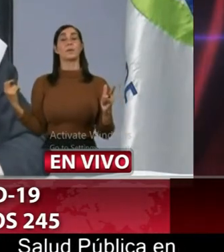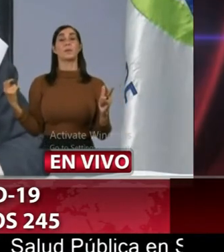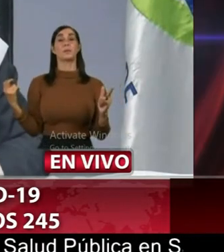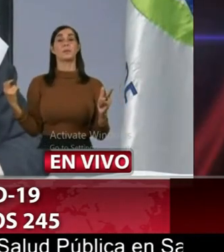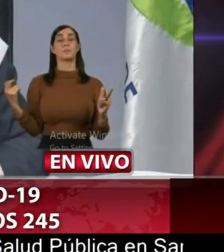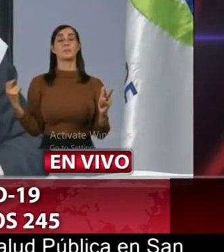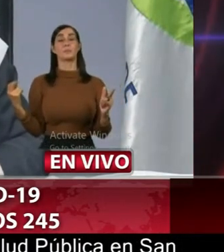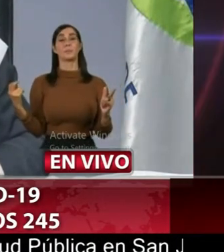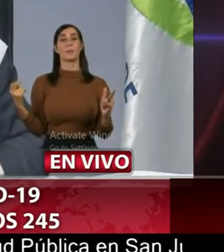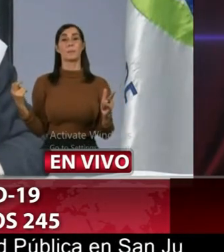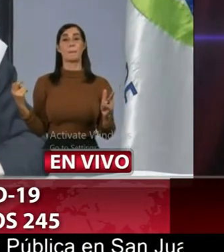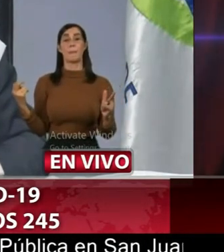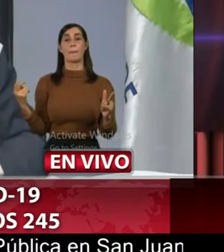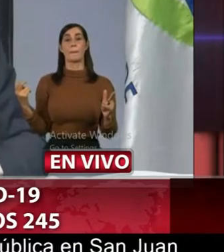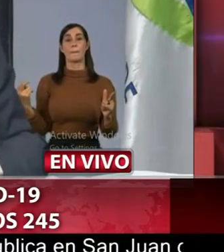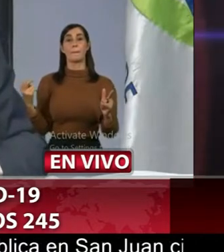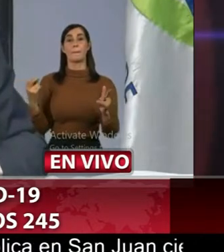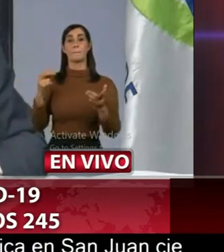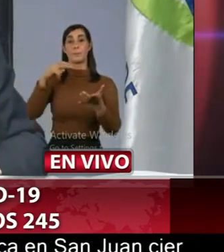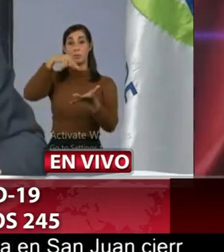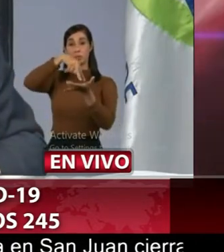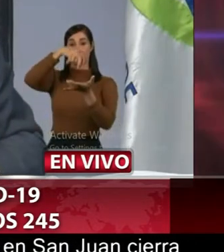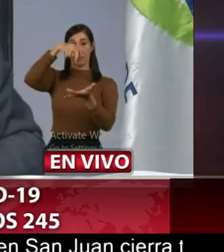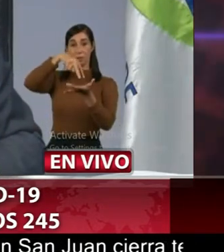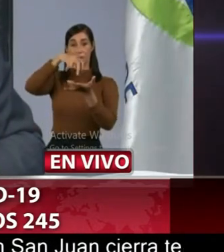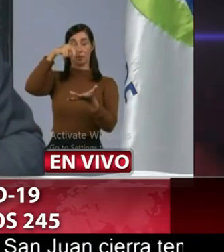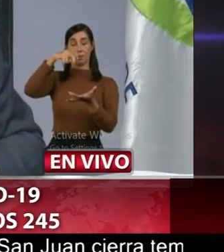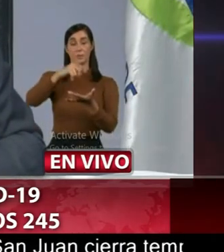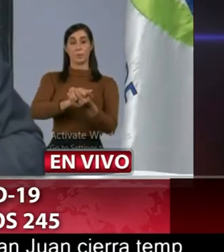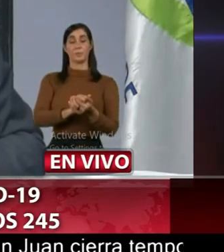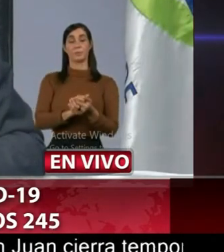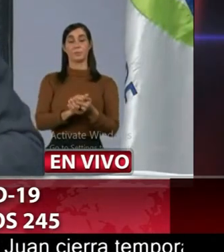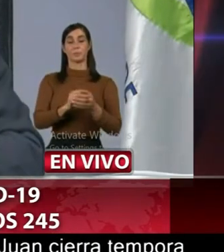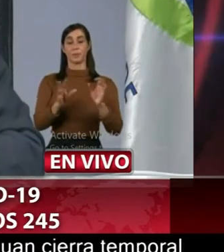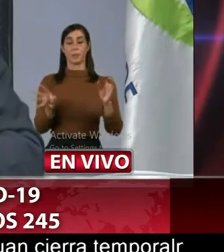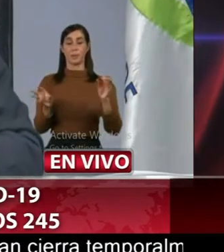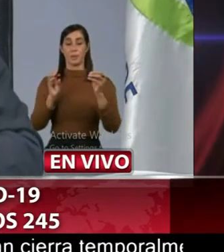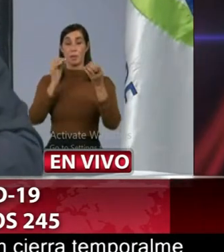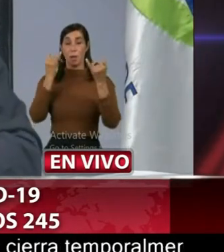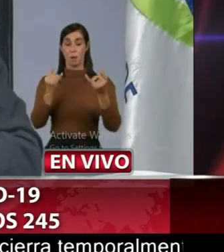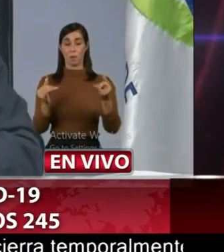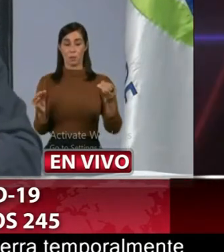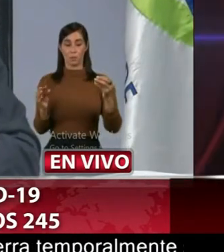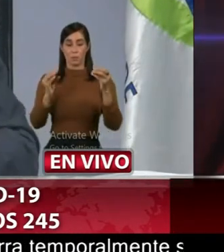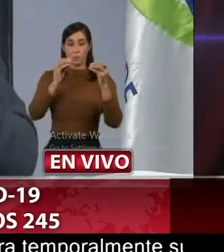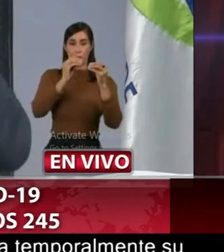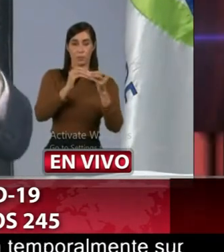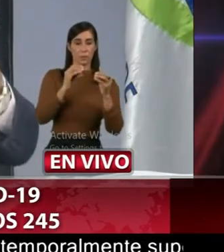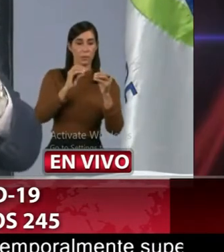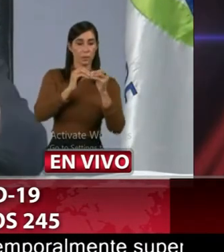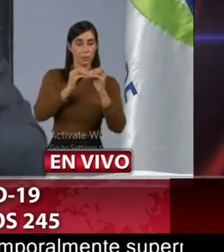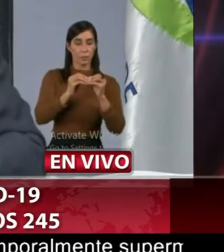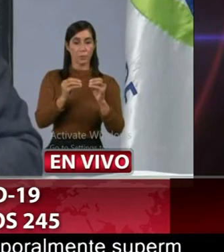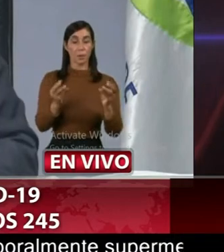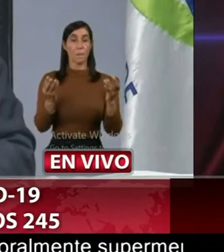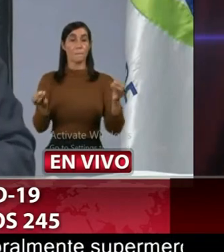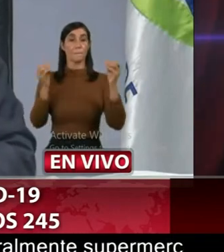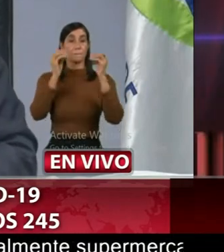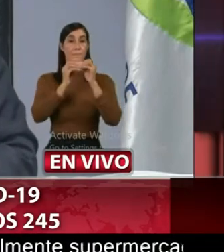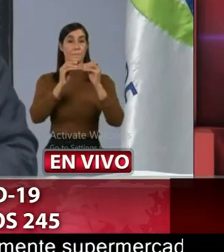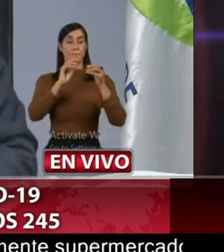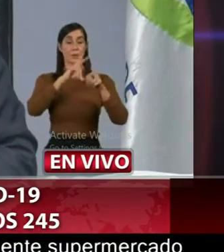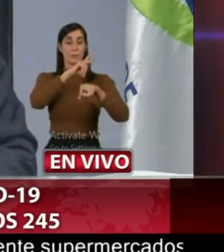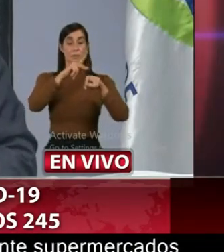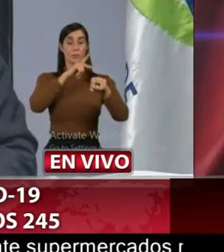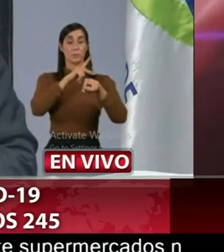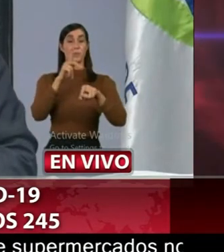y salcedo y el número que tenemos con más provincia hoy